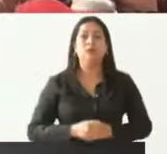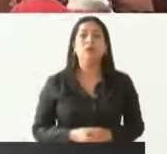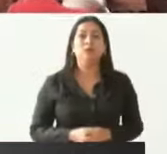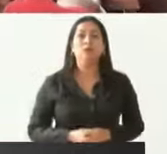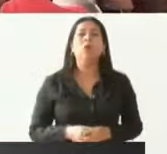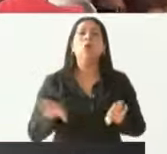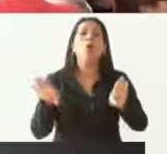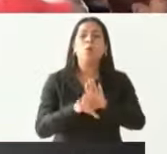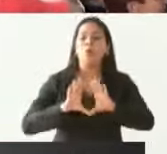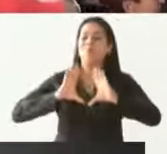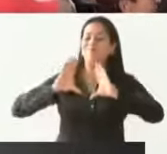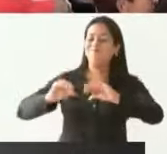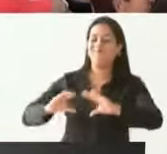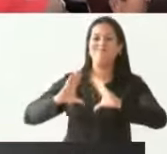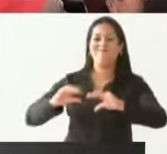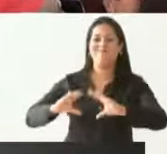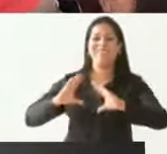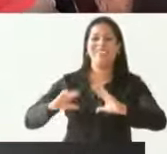enseñanza.